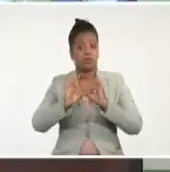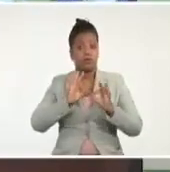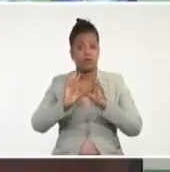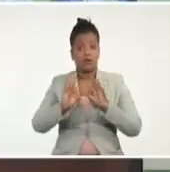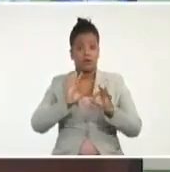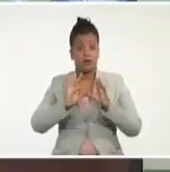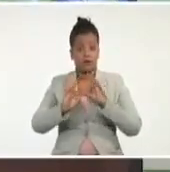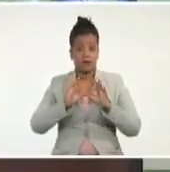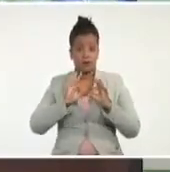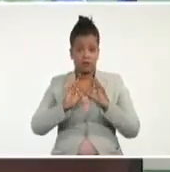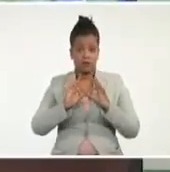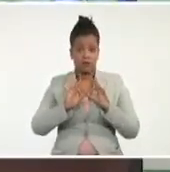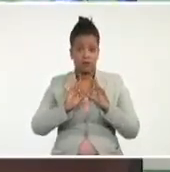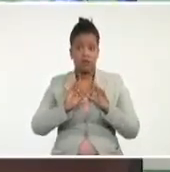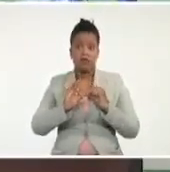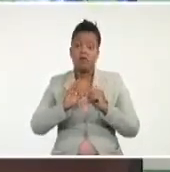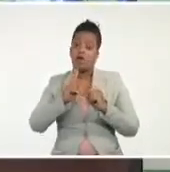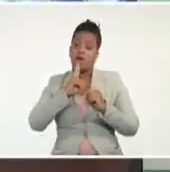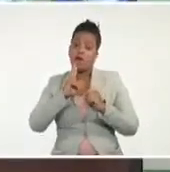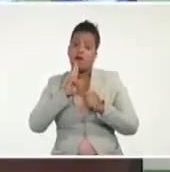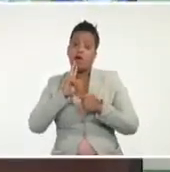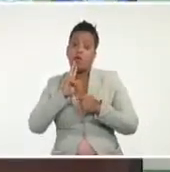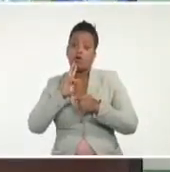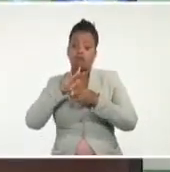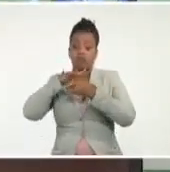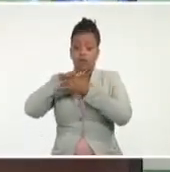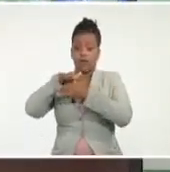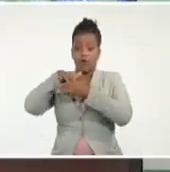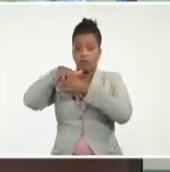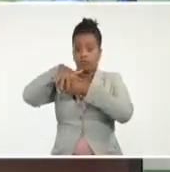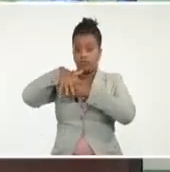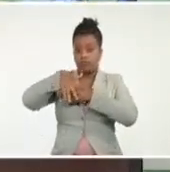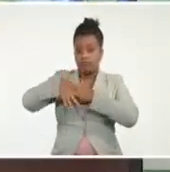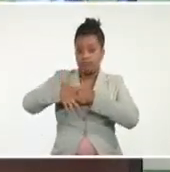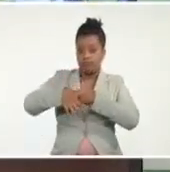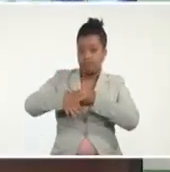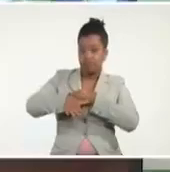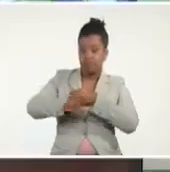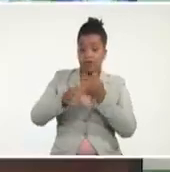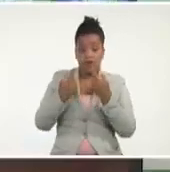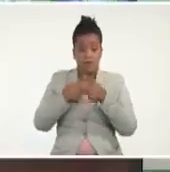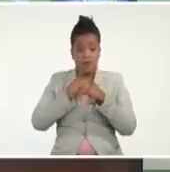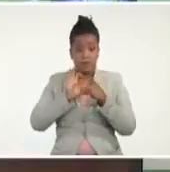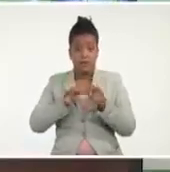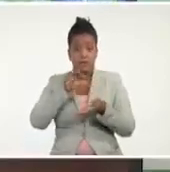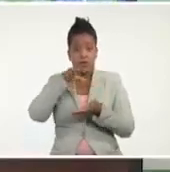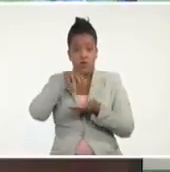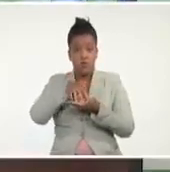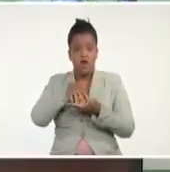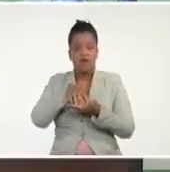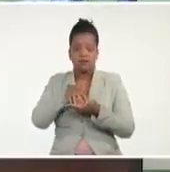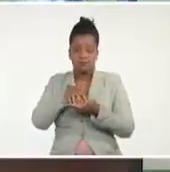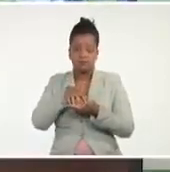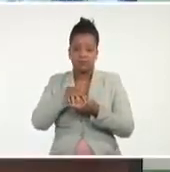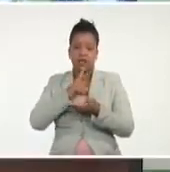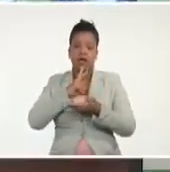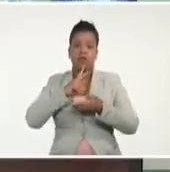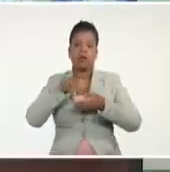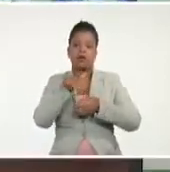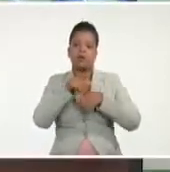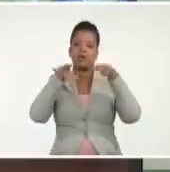grande aunque si el agua escurre hacia las zonas más bajas pero es que hacia esas mismas zonas bajas escurre el agua de lluvia